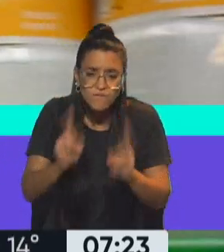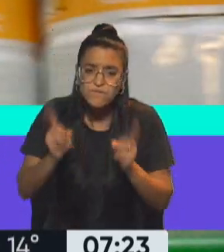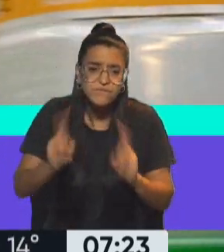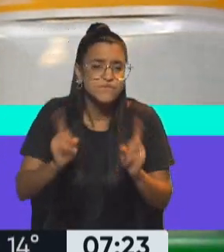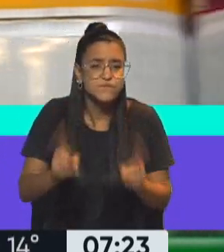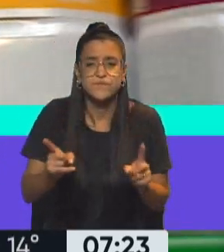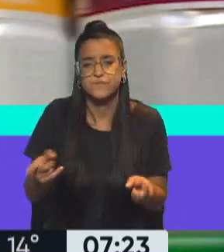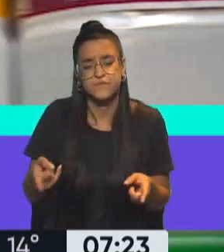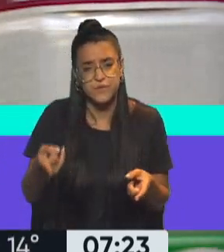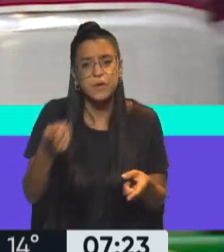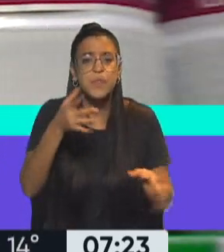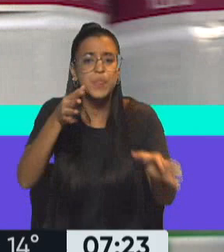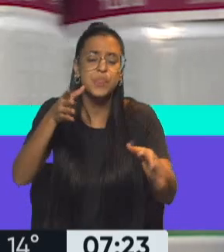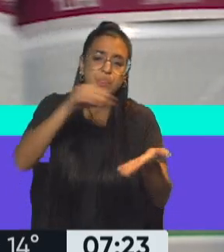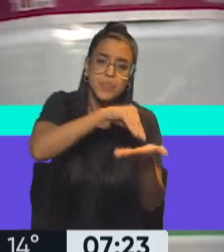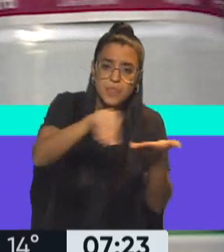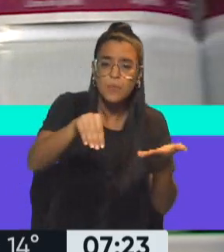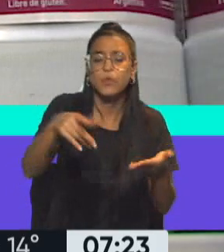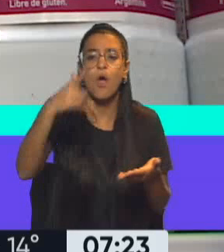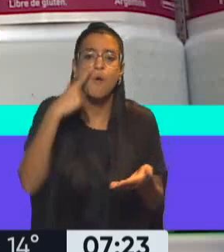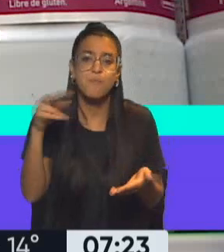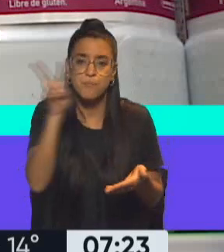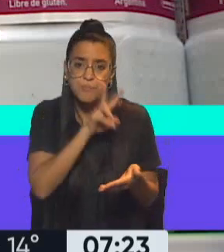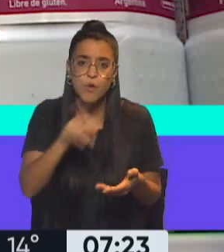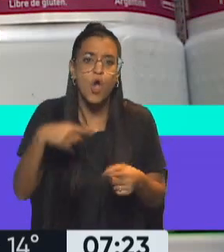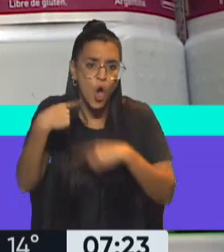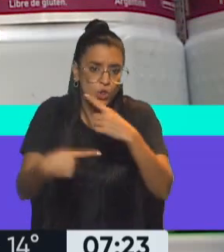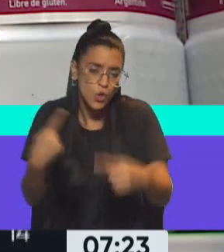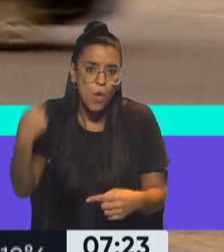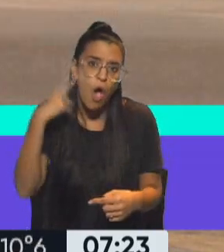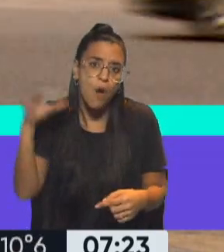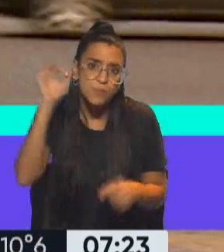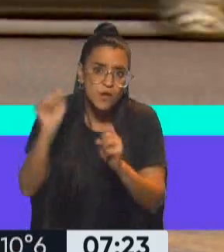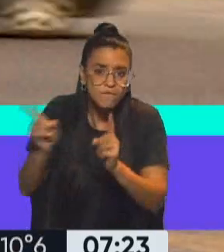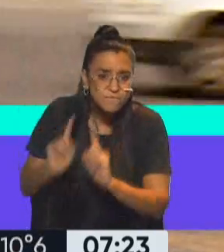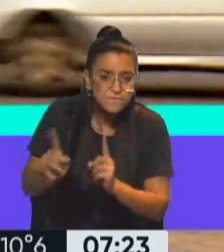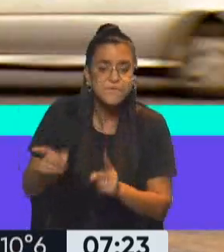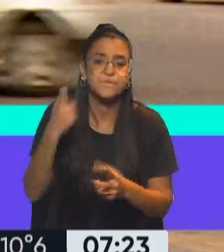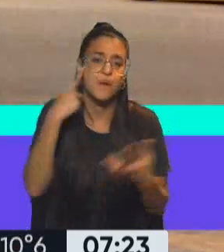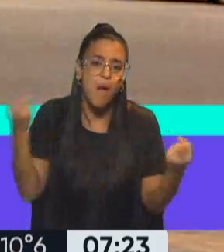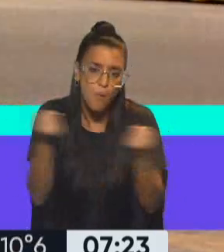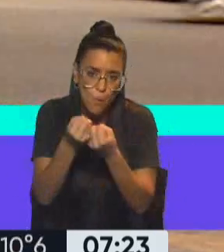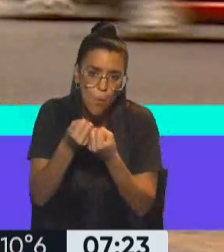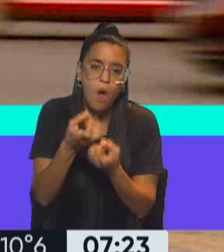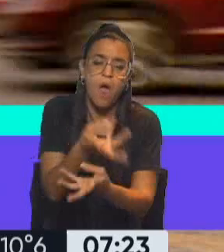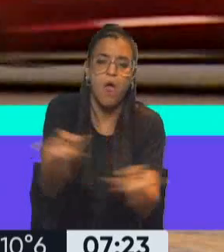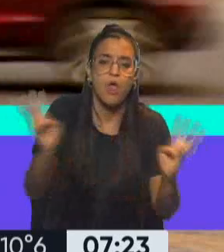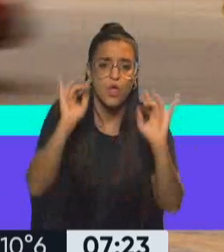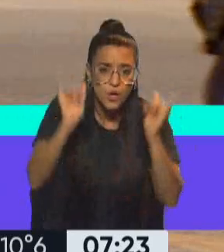palabra, que los diputados y diputadas sostengan su palabra. Y bueno, primero den quórum y finalmente